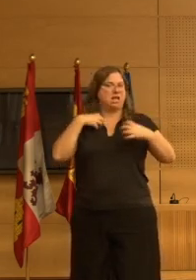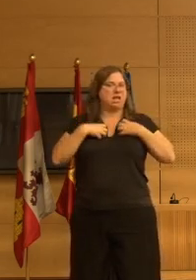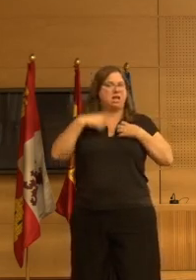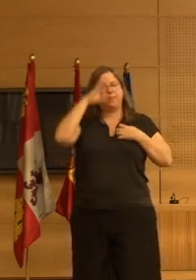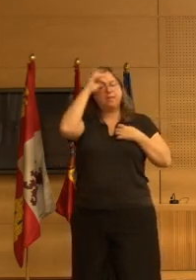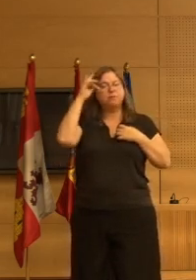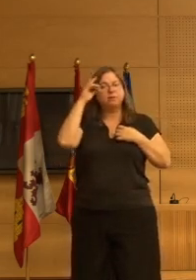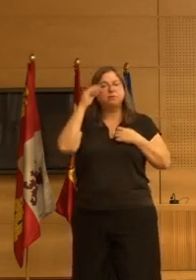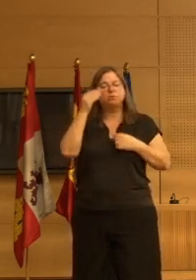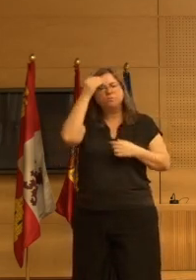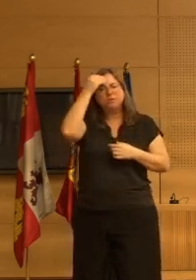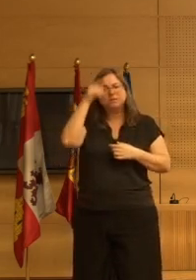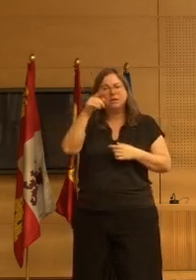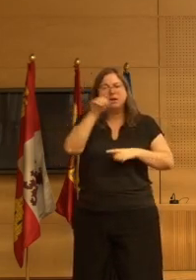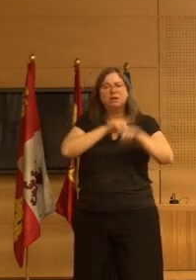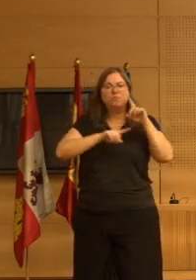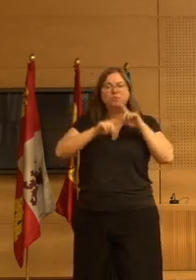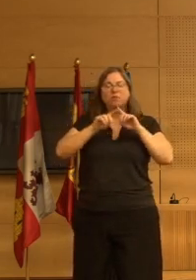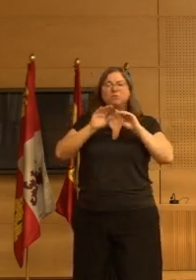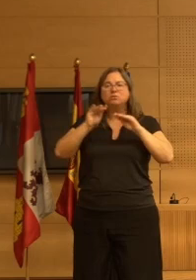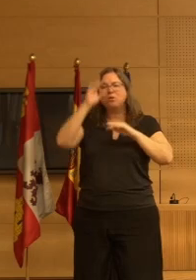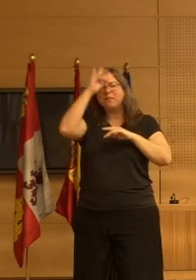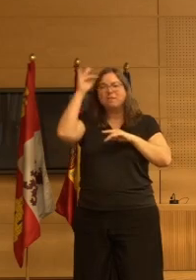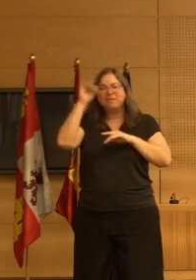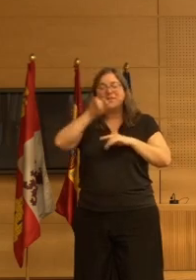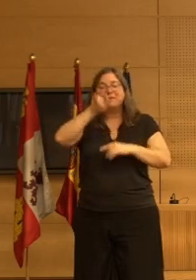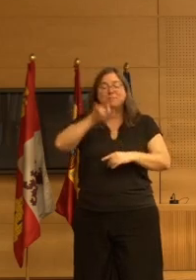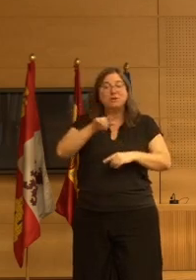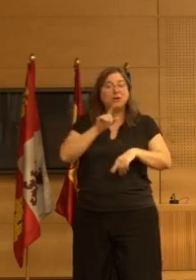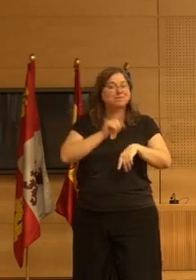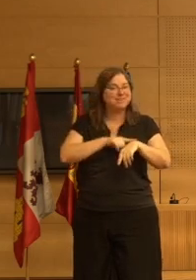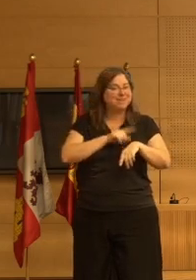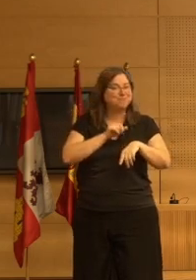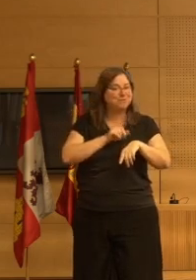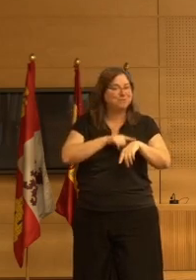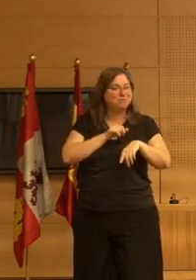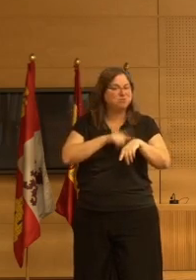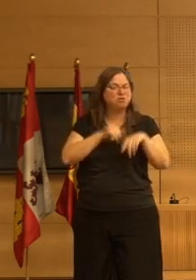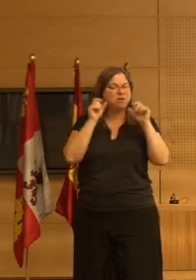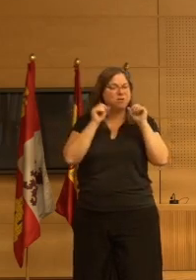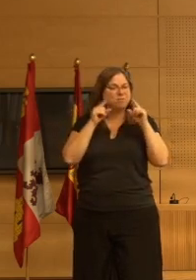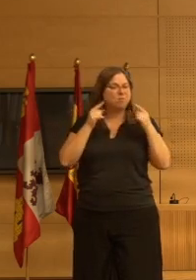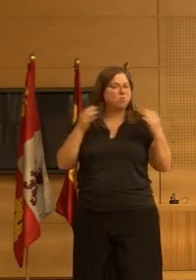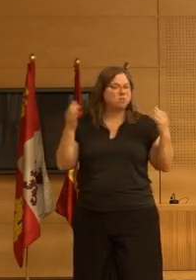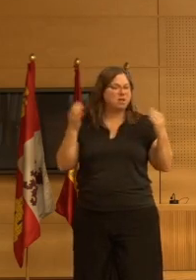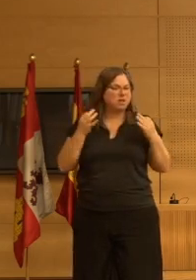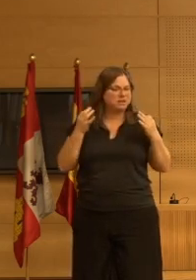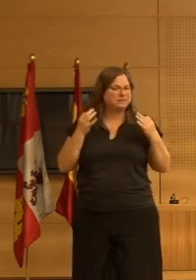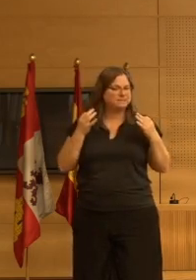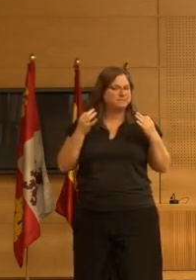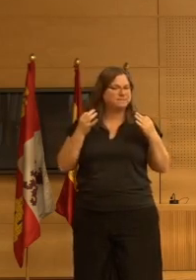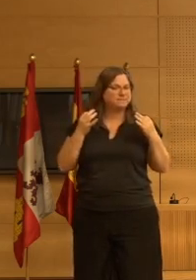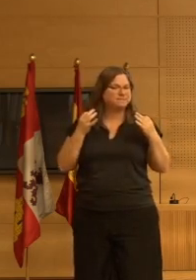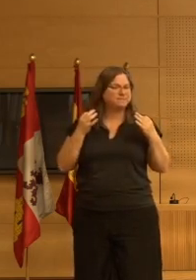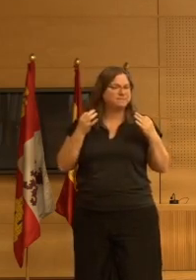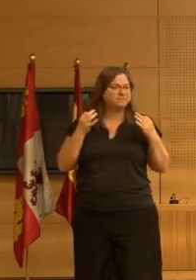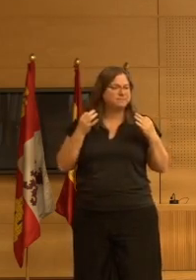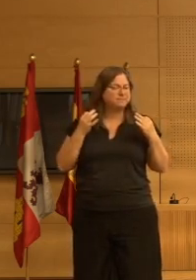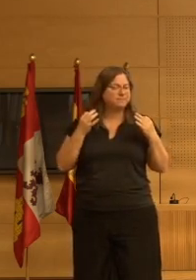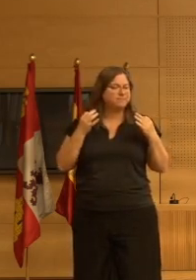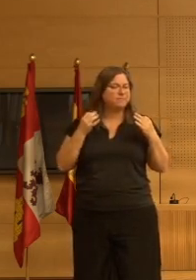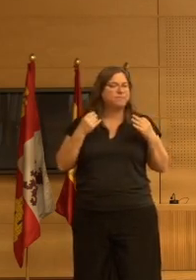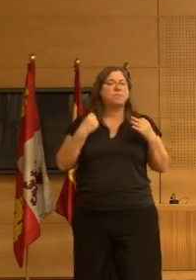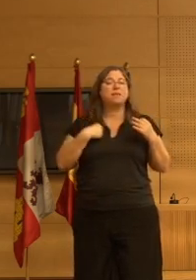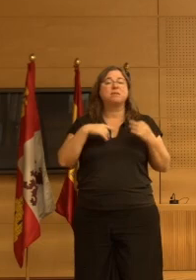pensaba que era un problema de la demencia y de esa persona con el paso del tiempo me he dado cuenta que esos